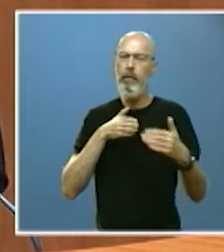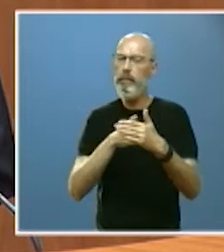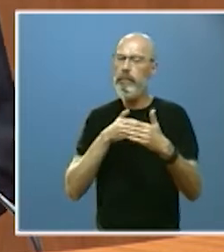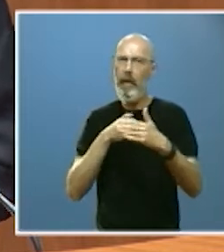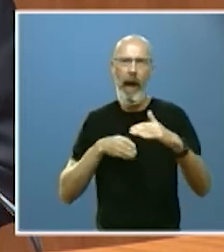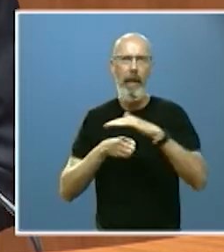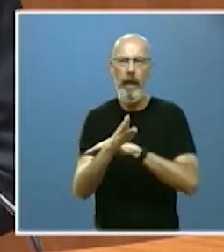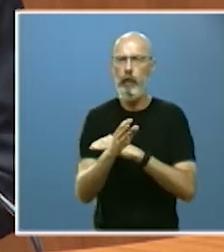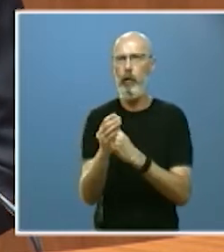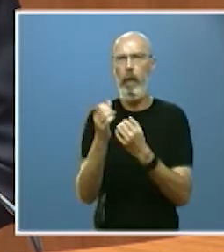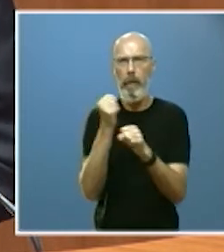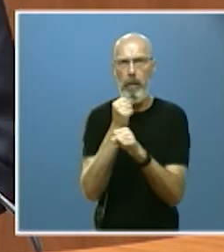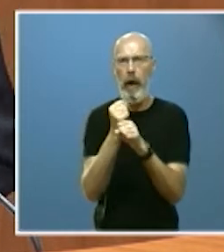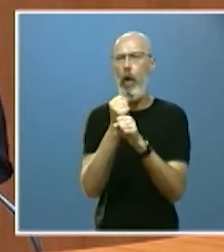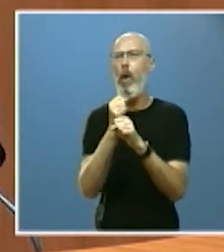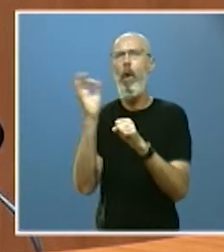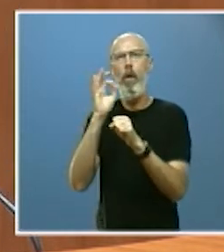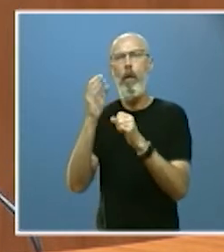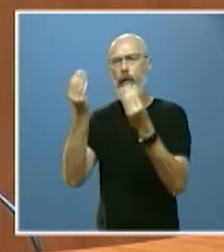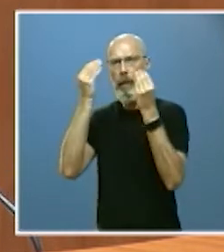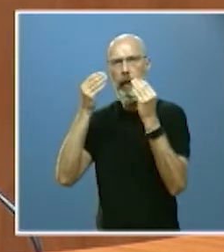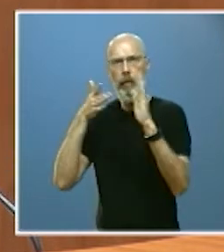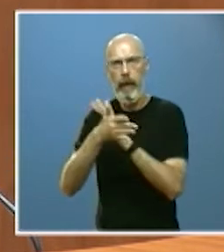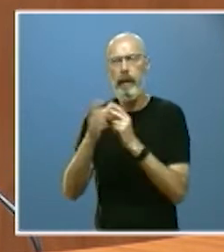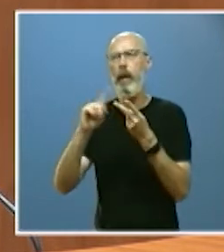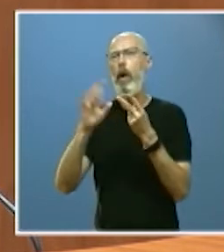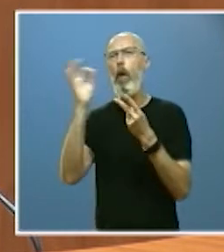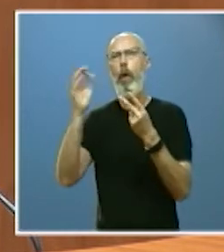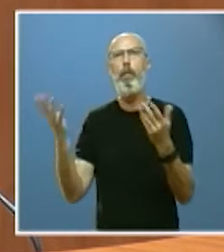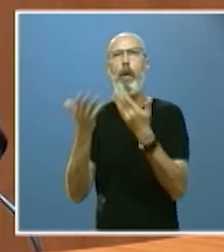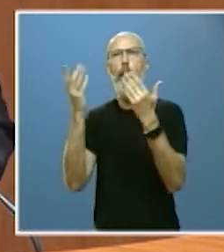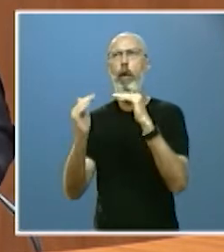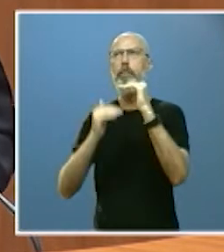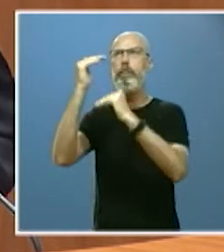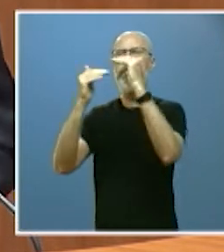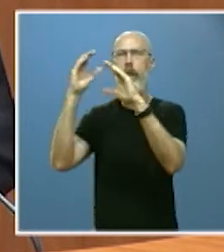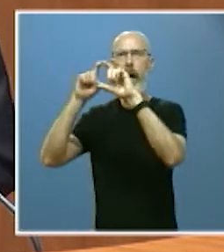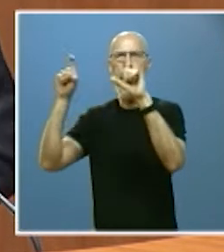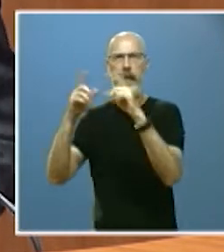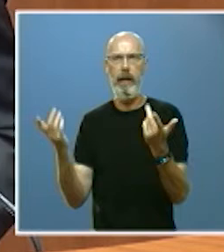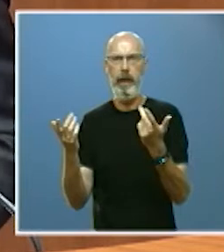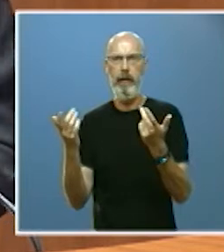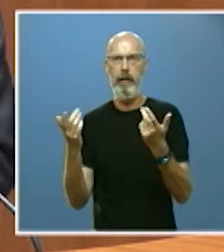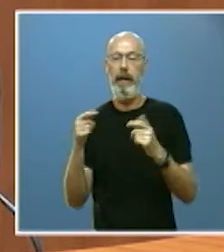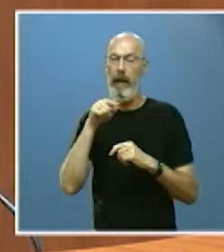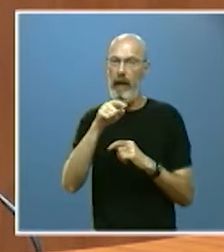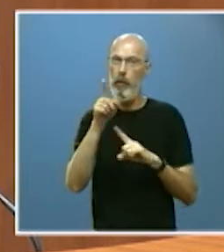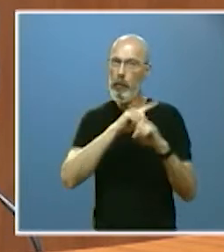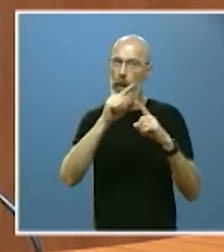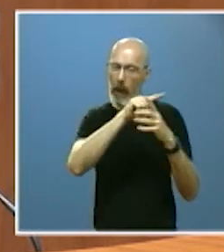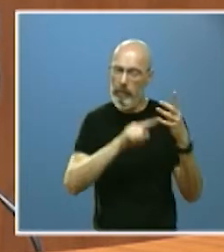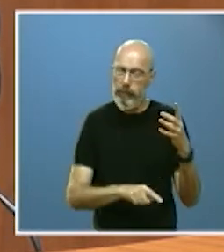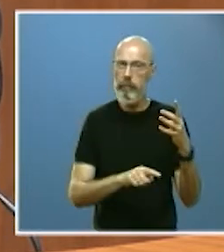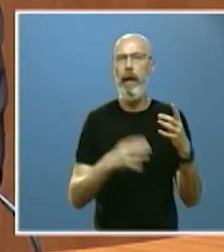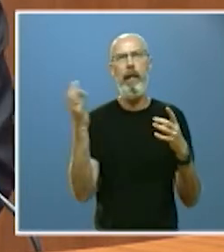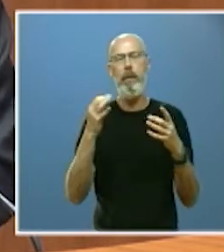formación permanente y a la promoción en las empresas frente a esto hay que actuar decididamente y de una manera inicial en el